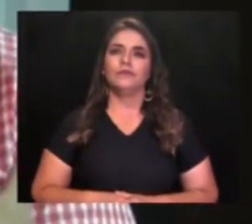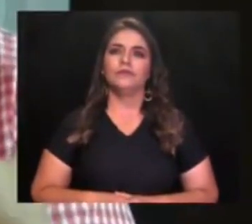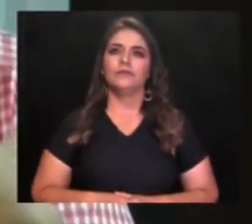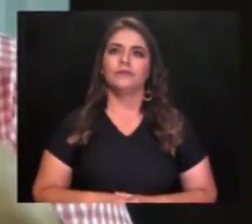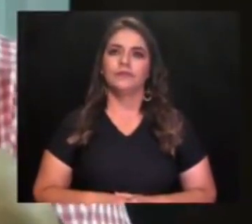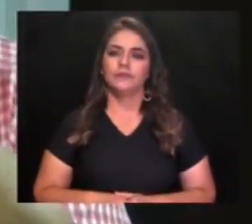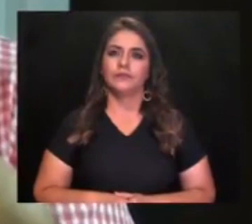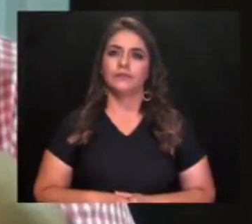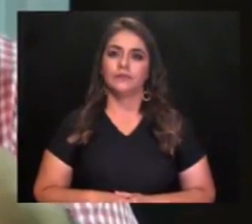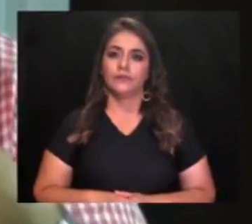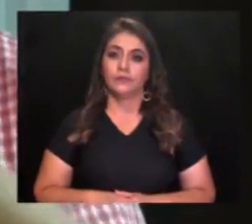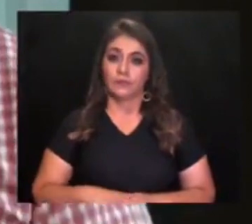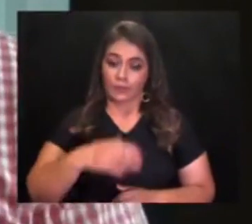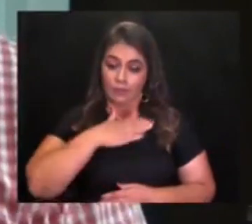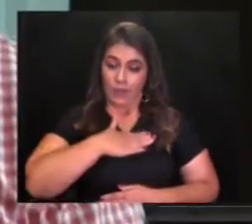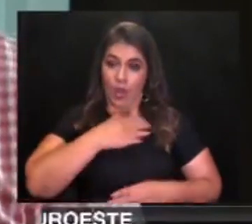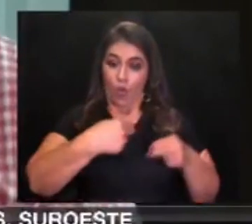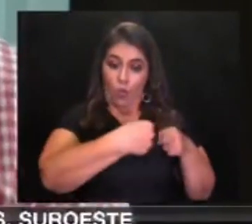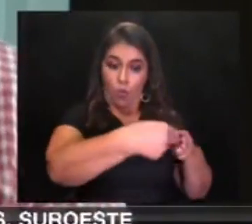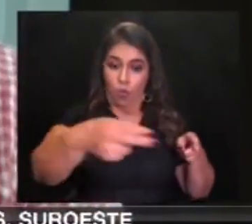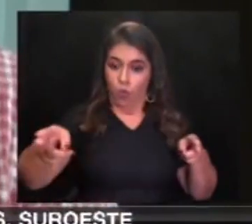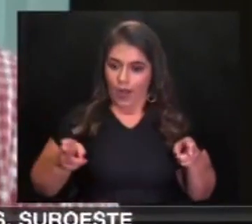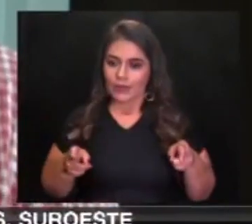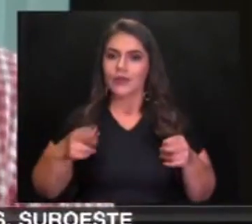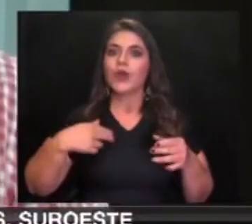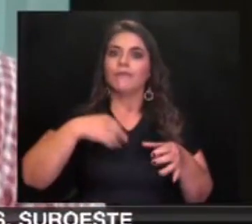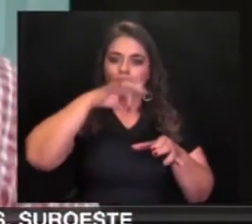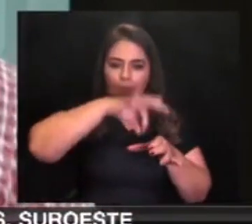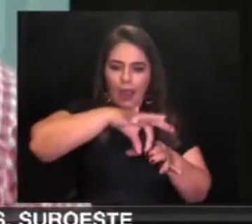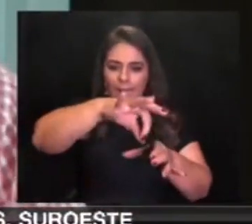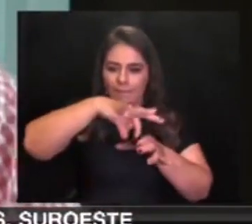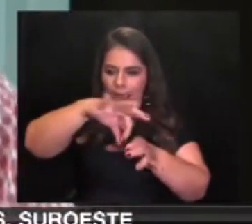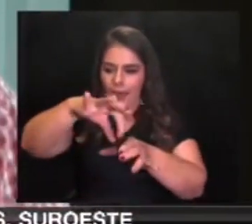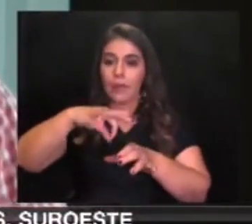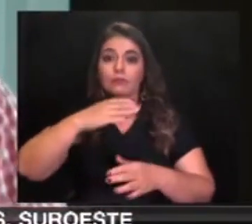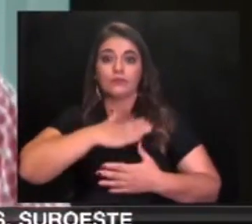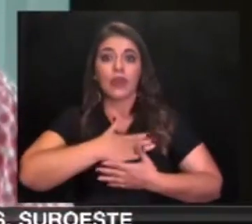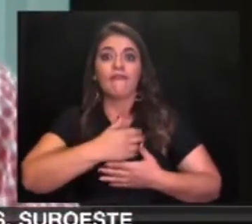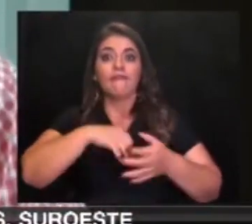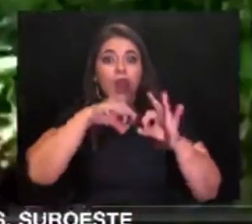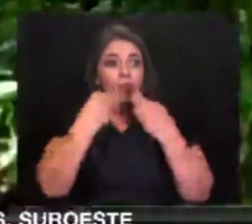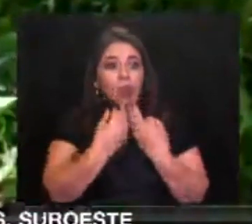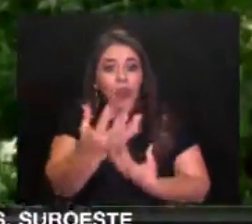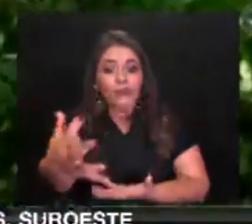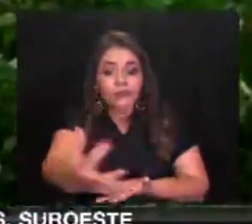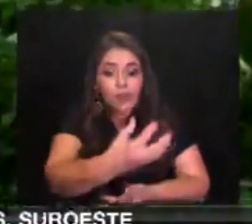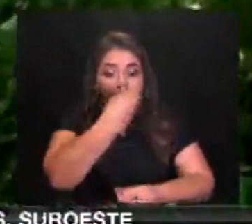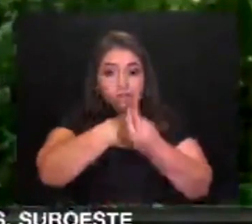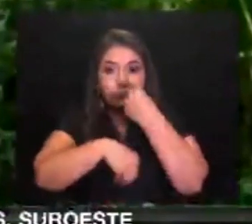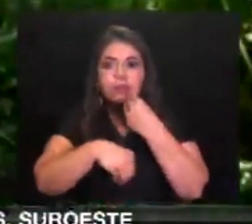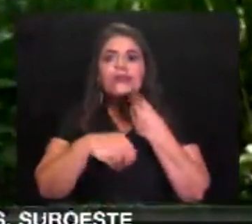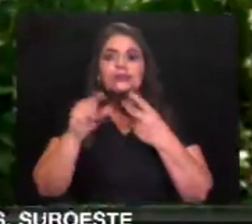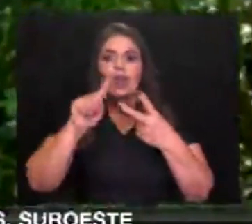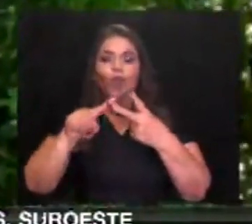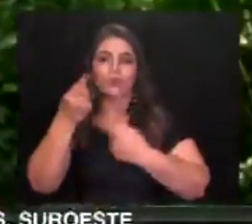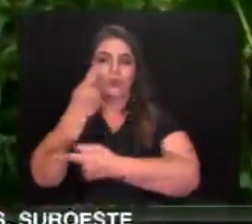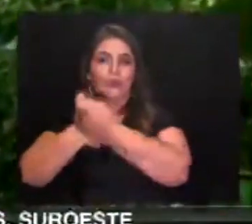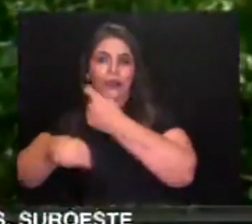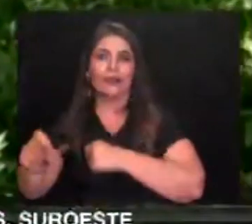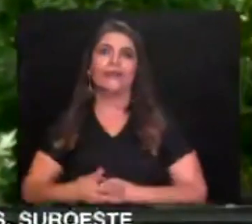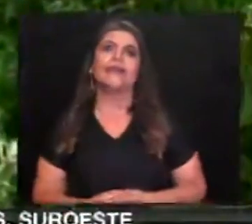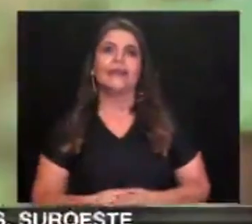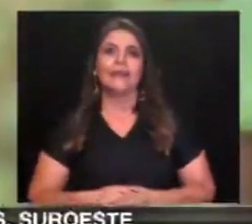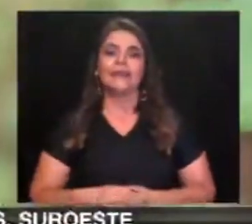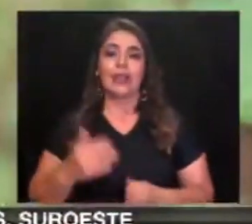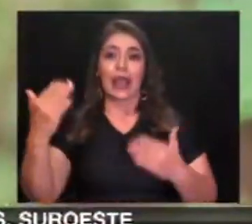primera instancia para el consumo familiar y en segunda instancia para la venta. Bajo la consigna de volver a los